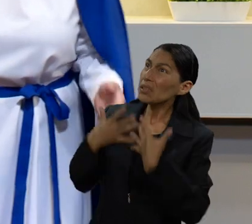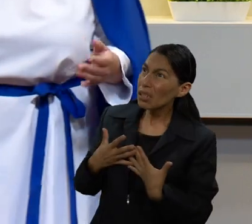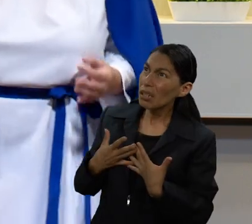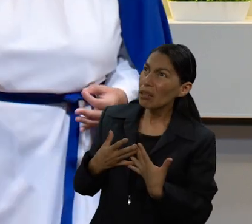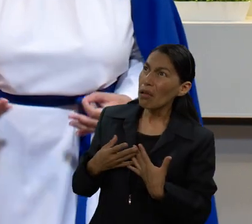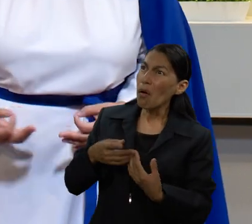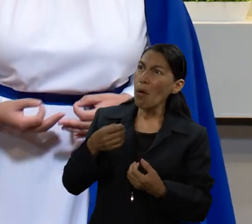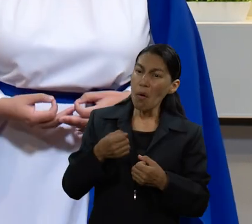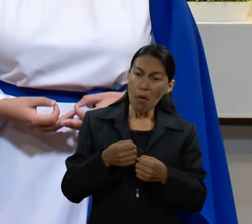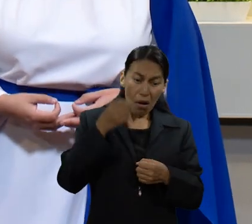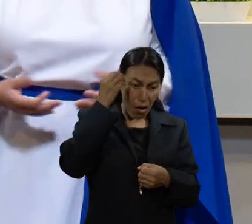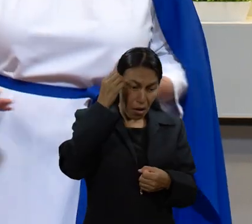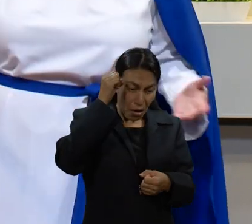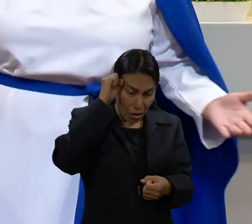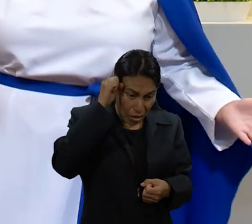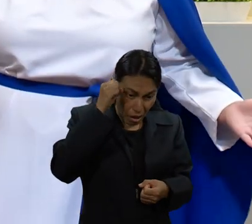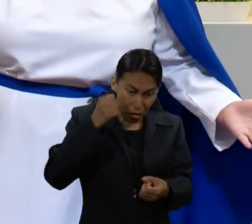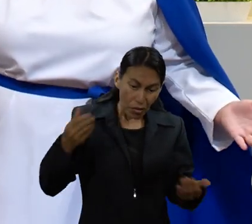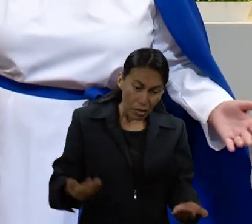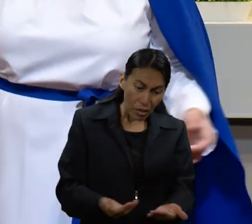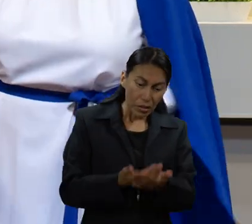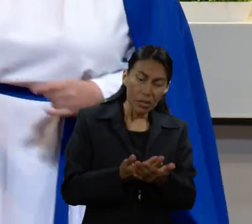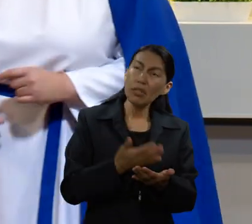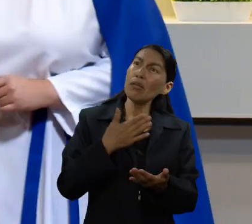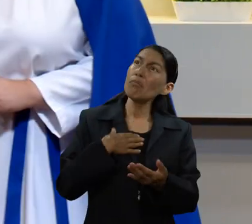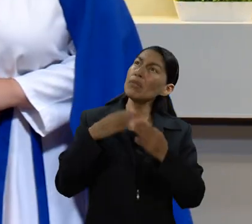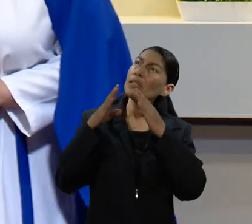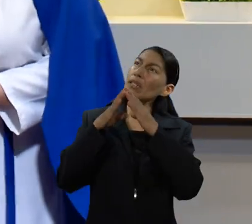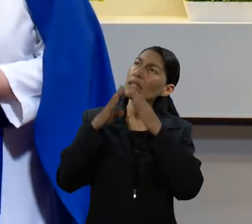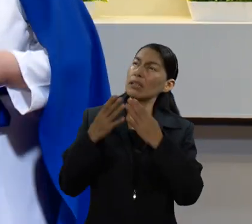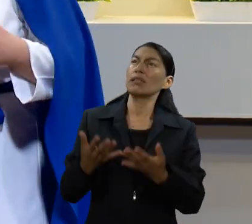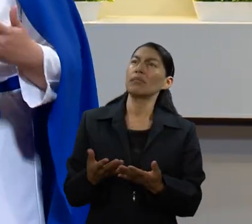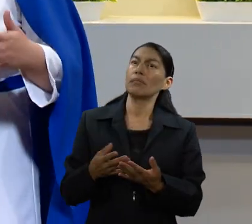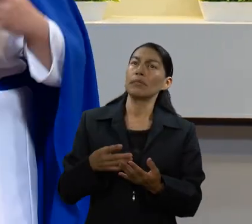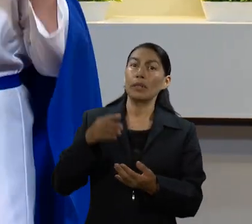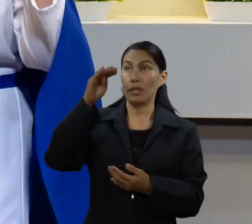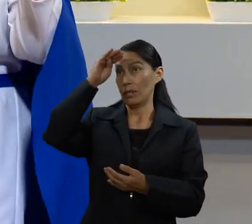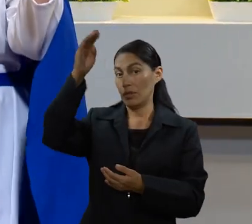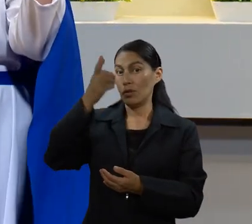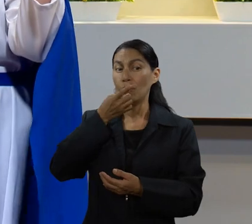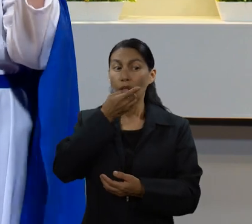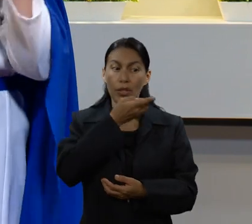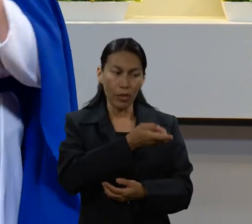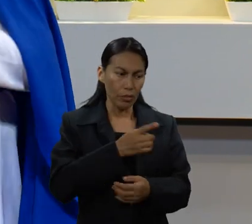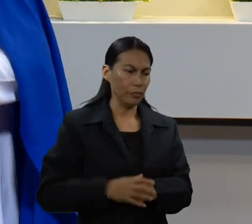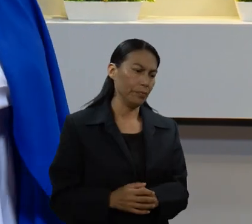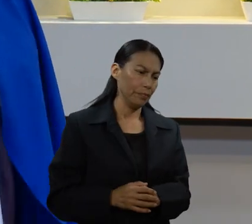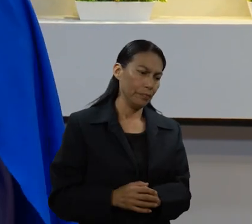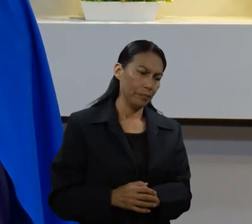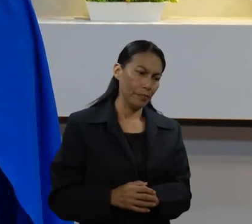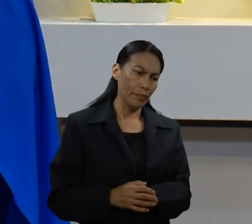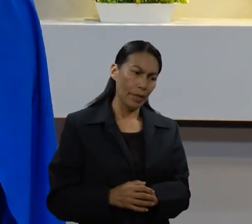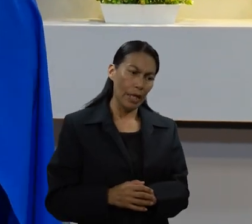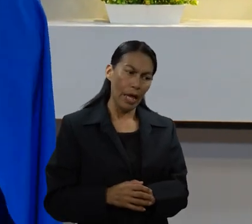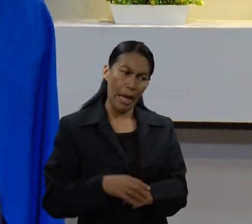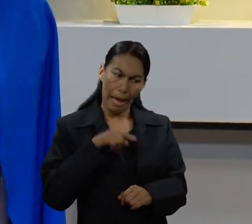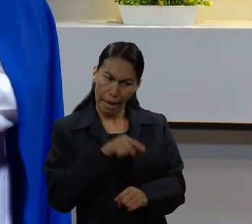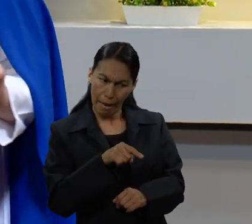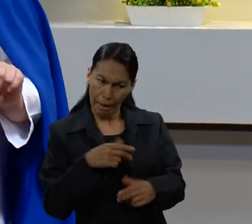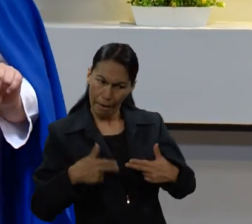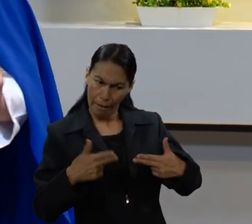heredará un criado nacido en mi casa. Y he aquí que la palabra del Señor vino a él diciendo,